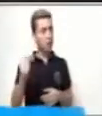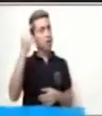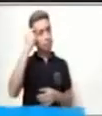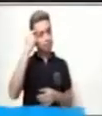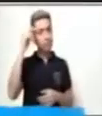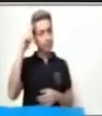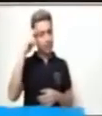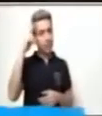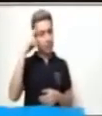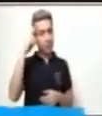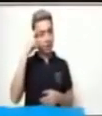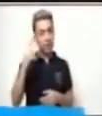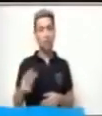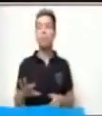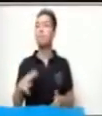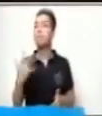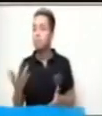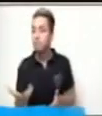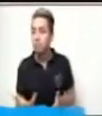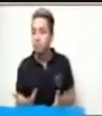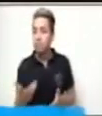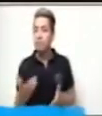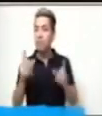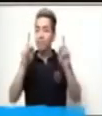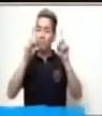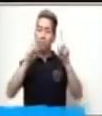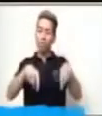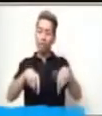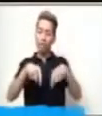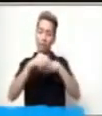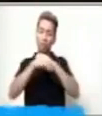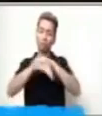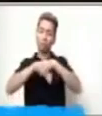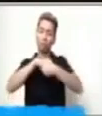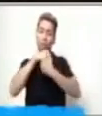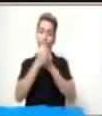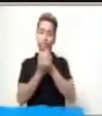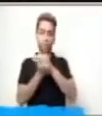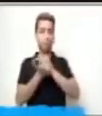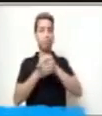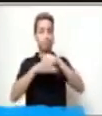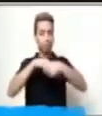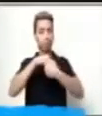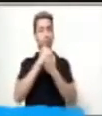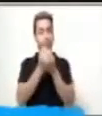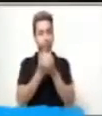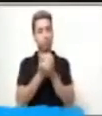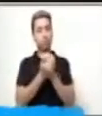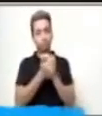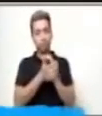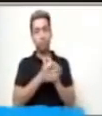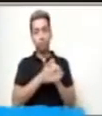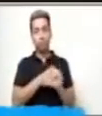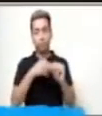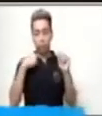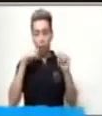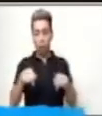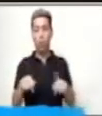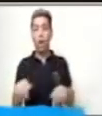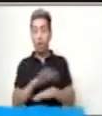recomendaciones son, lava tus manos. Ahora, lo realizaré al finalizar mi actividad.